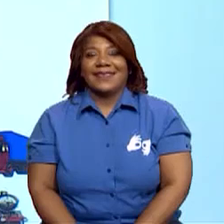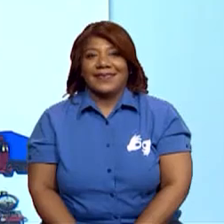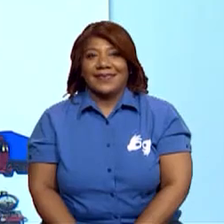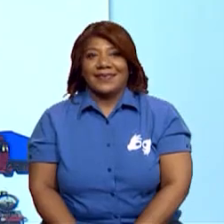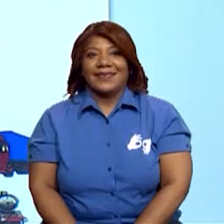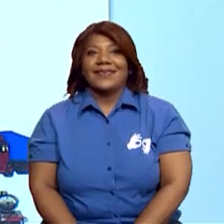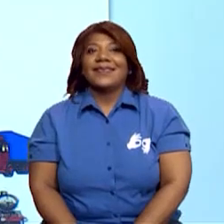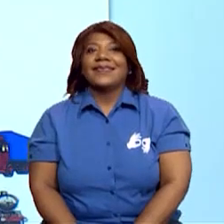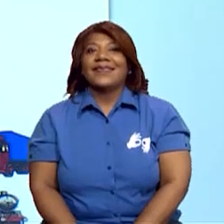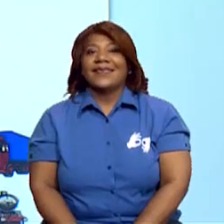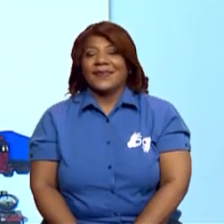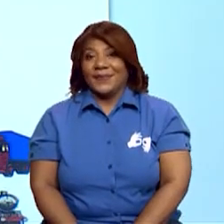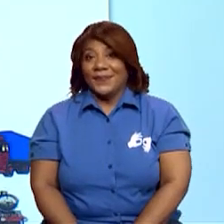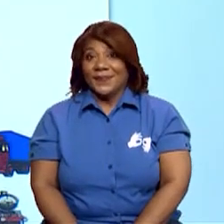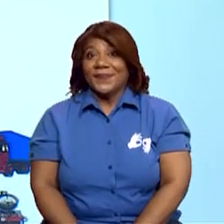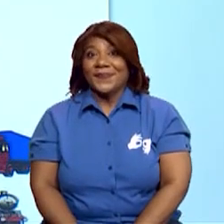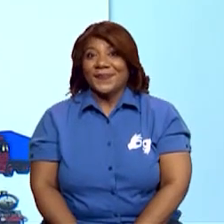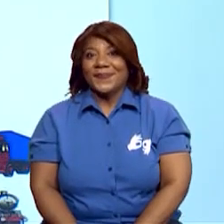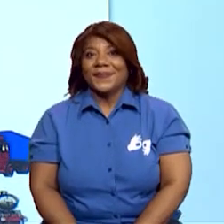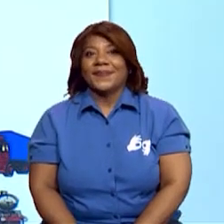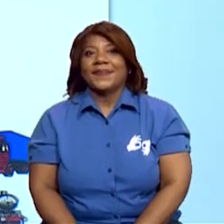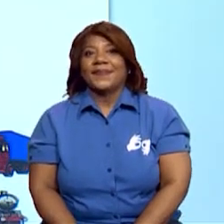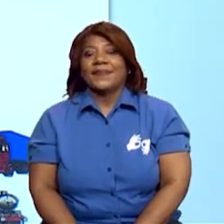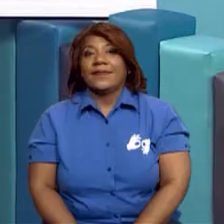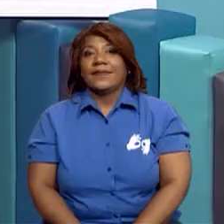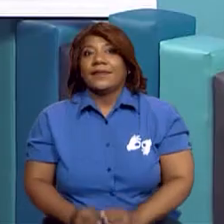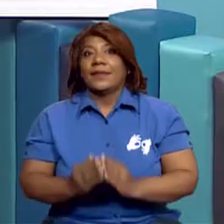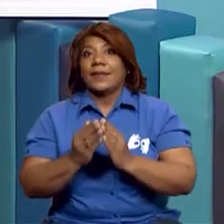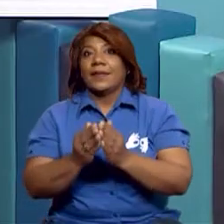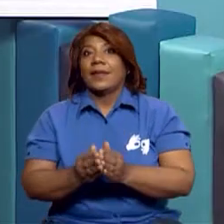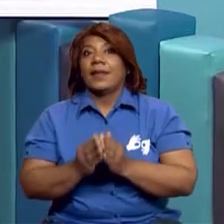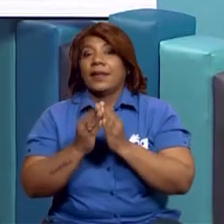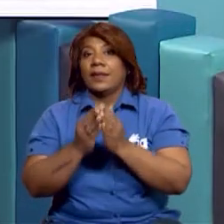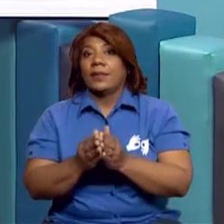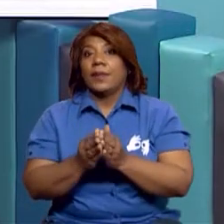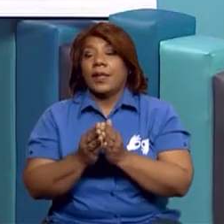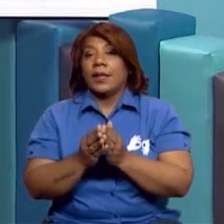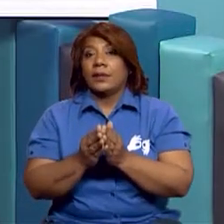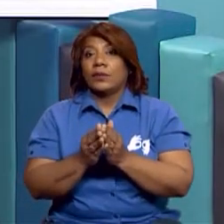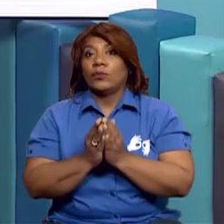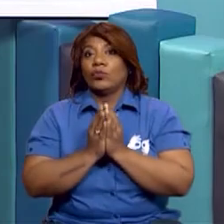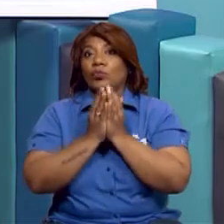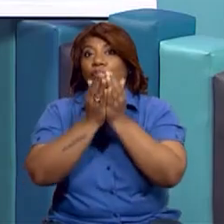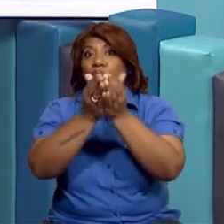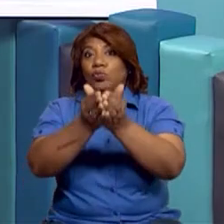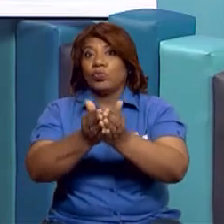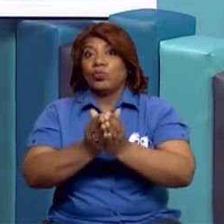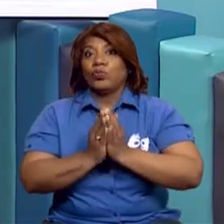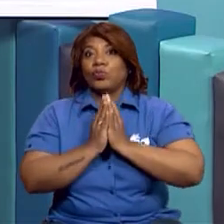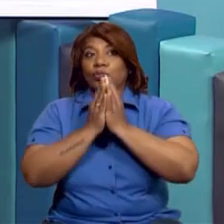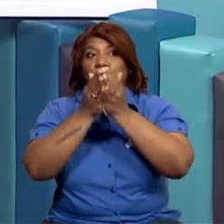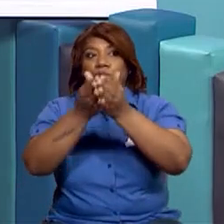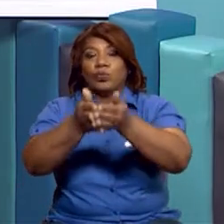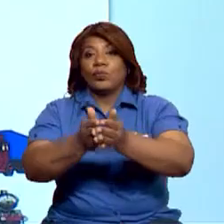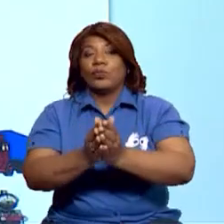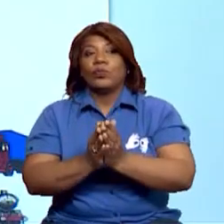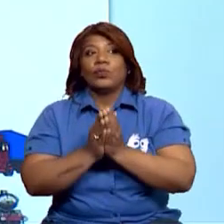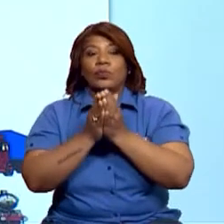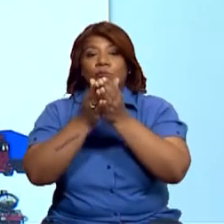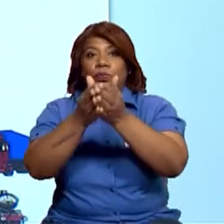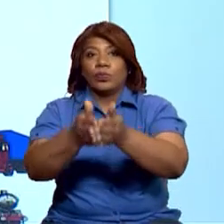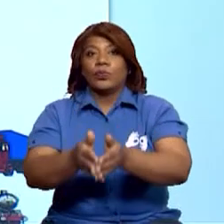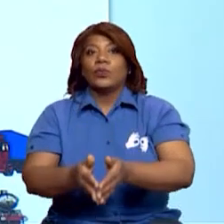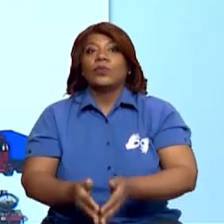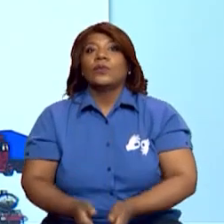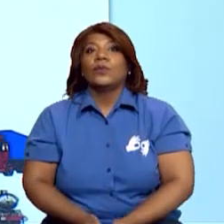escribir el número tres. Ok. Vamos a ver el siguiente. Es como un botecito, ¿verdad? Un bote. Y está como